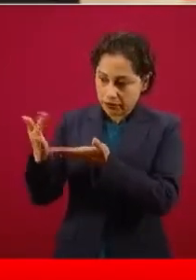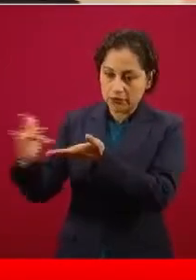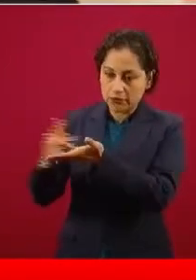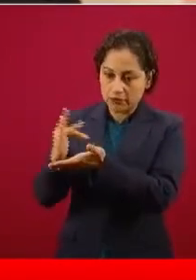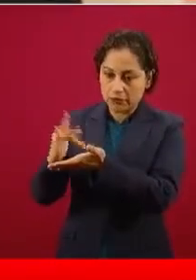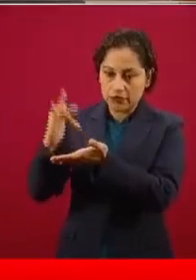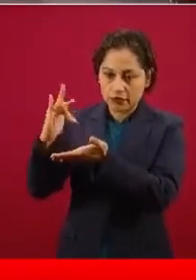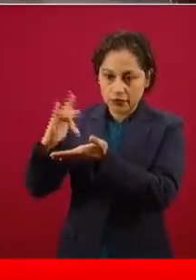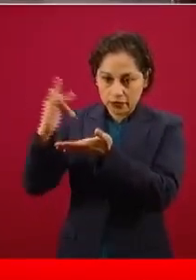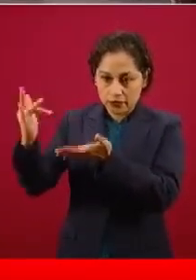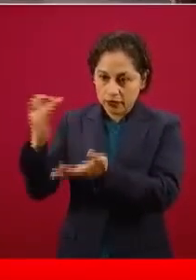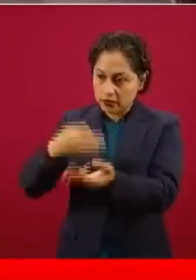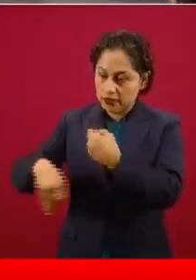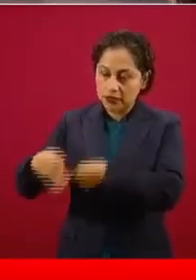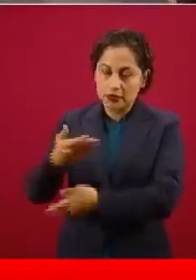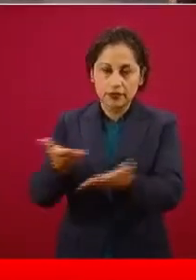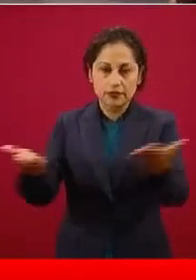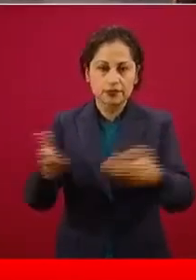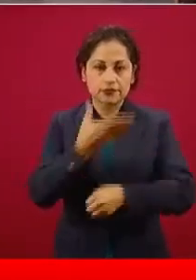Gracias a todos y a todos.